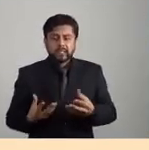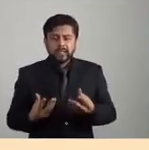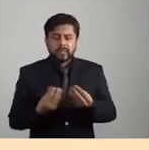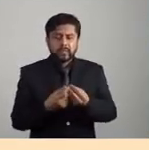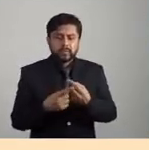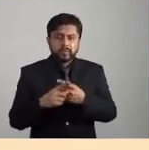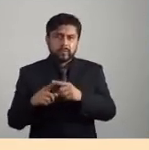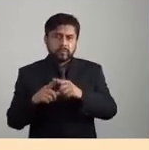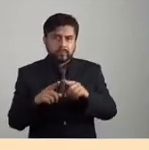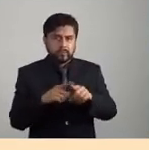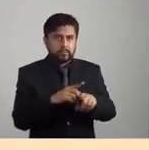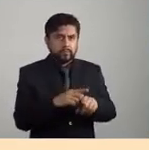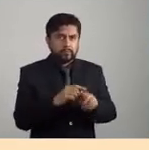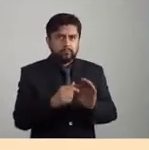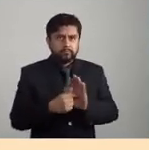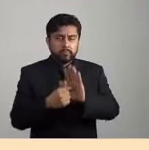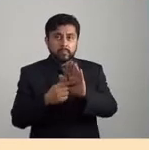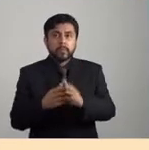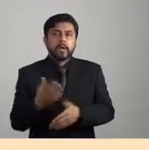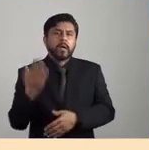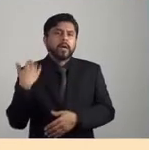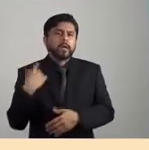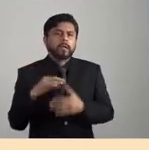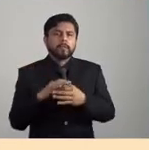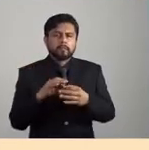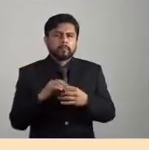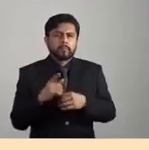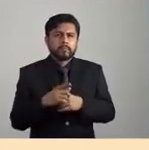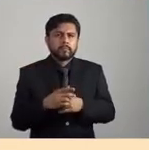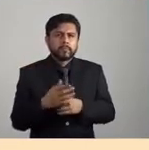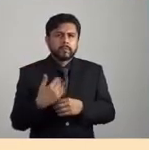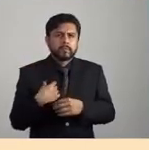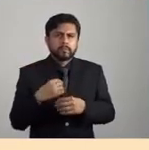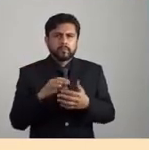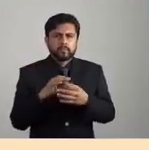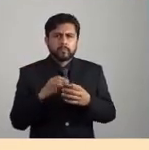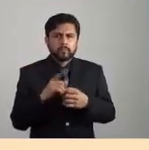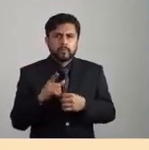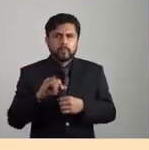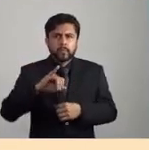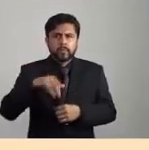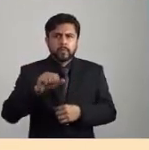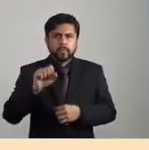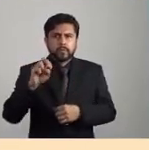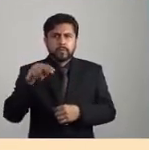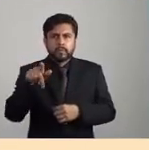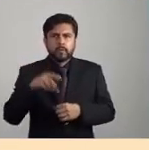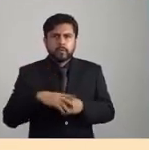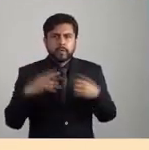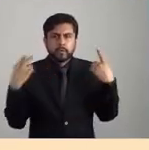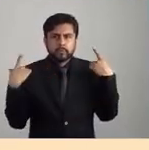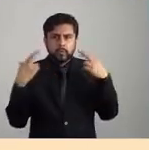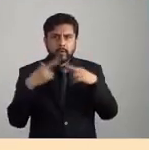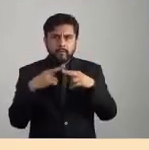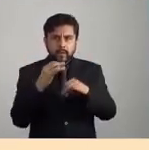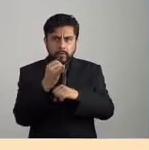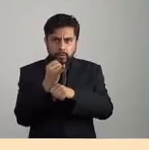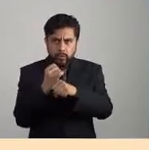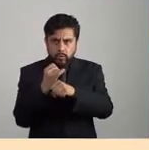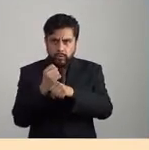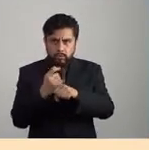Antes de comenzar con este diálogo, les quiero contar brevemente que Jason Moore es un profesor e investigador